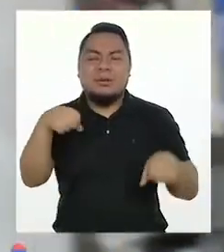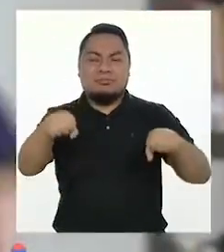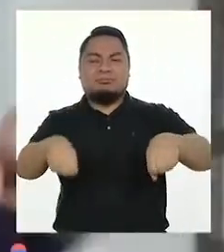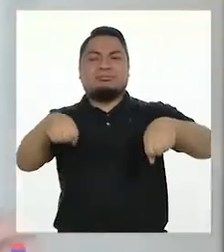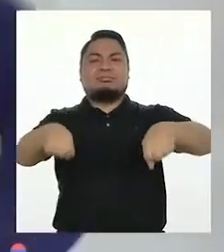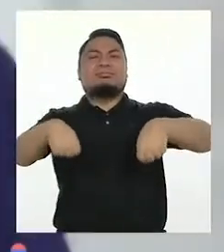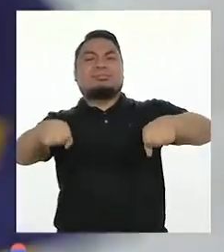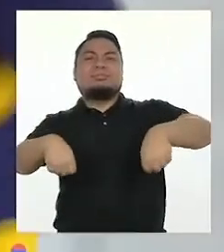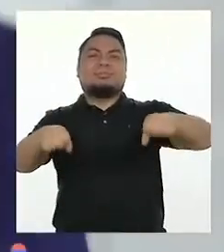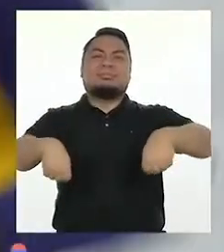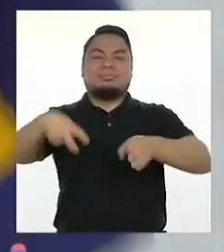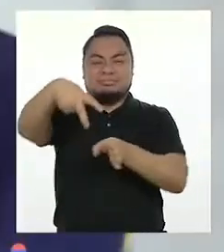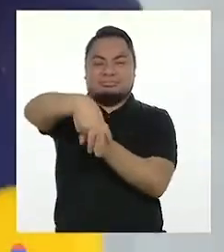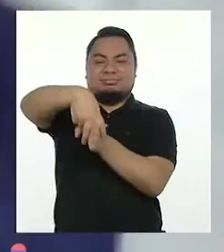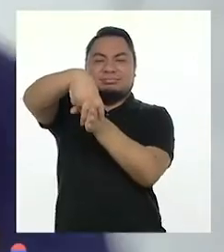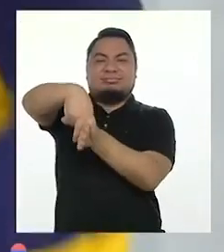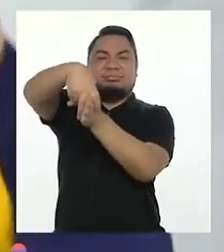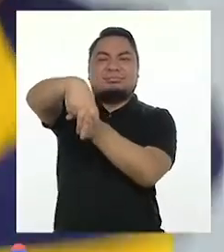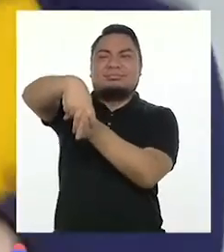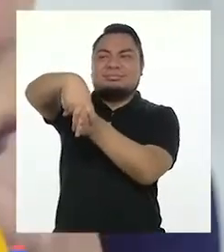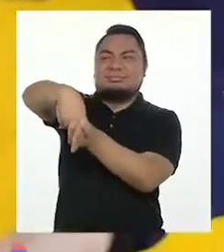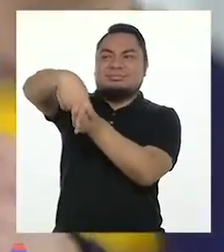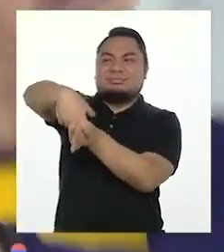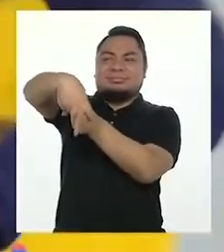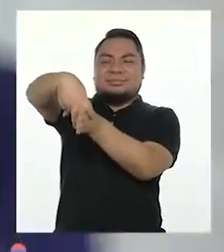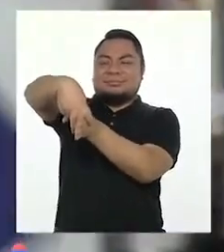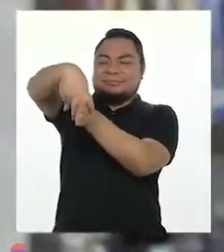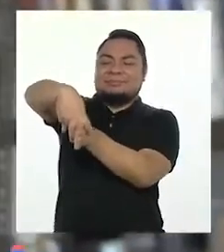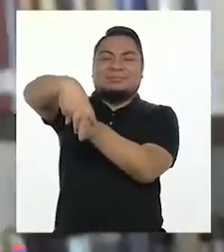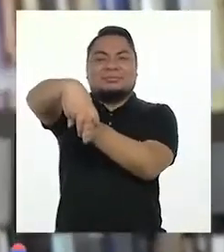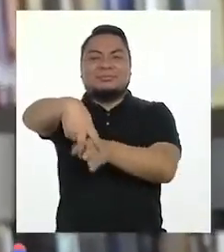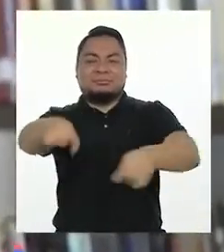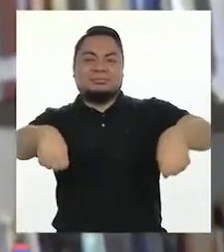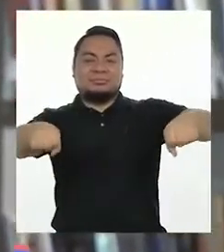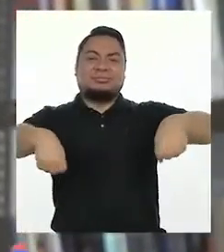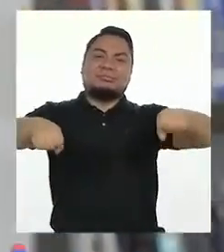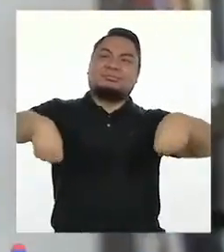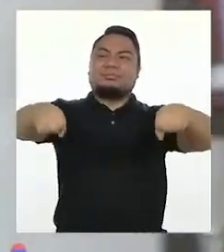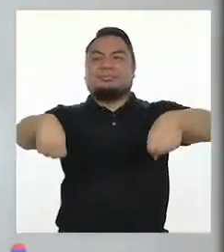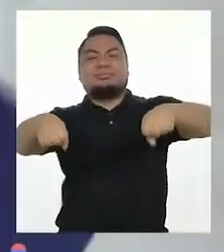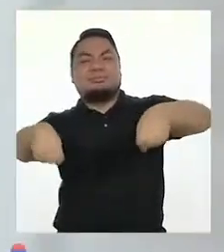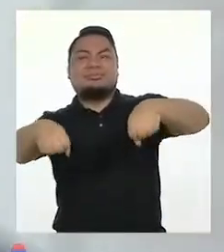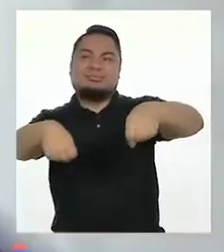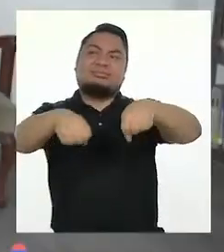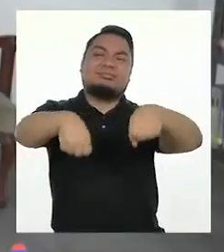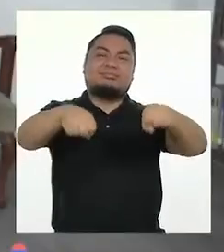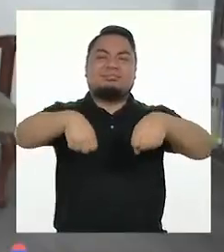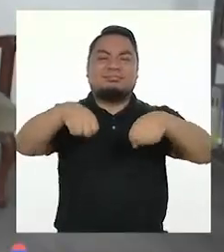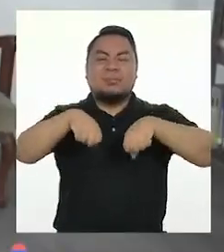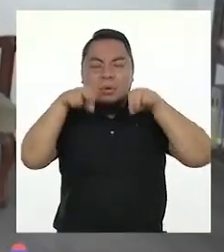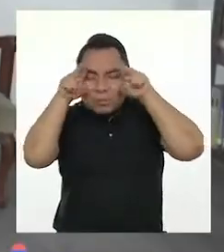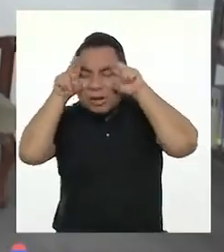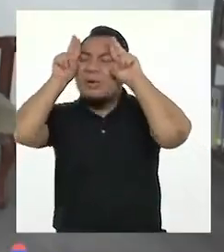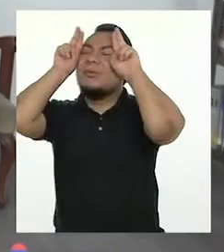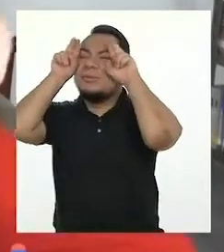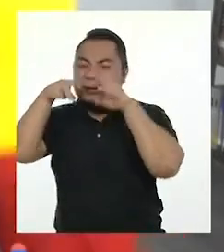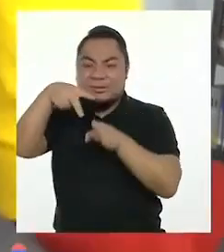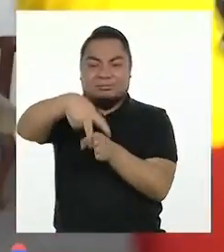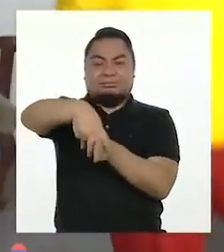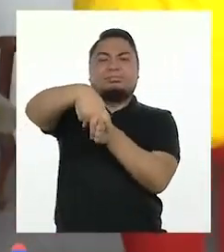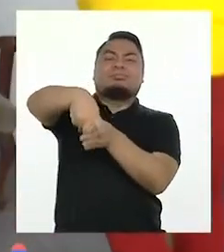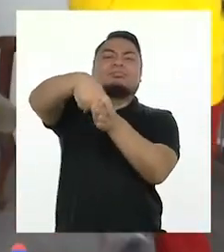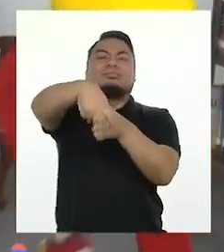¡Ey! ¡Todos en su caballo! ¡Eso es! ¡Muy bien! ¡Muy bien! ¡Muy bien!